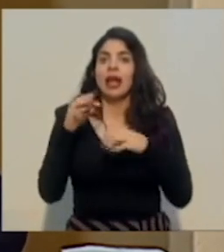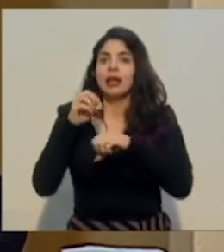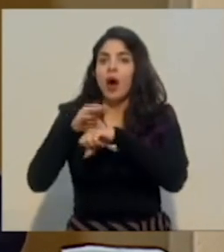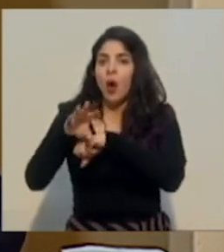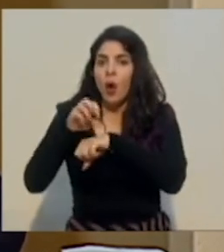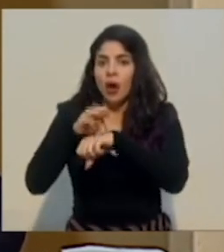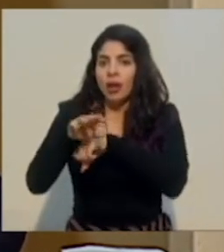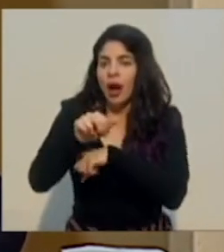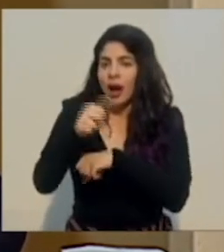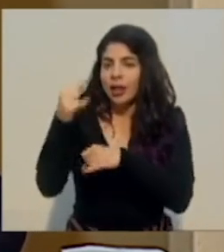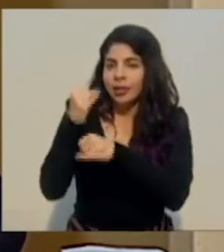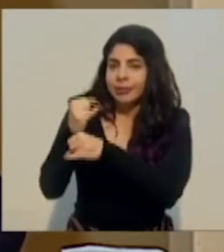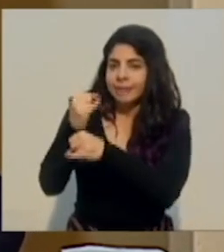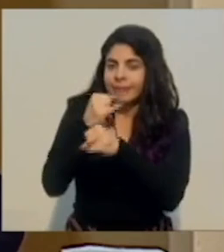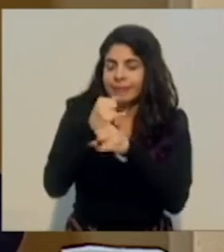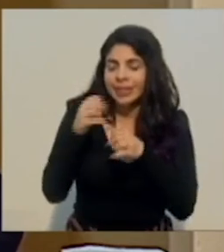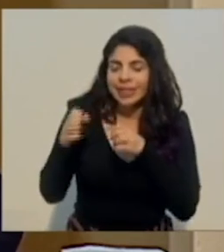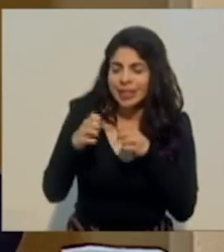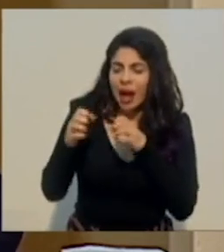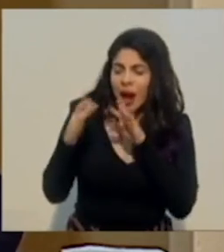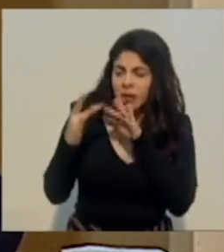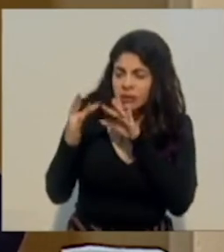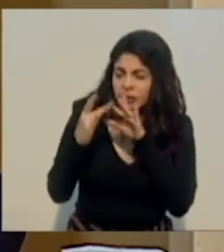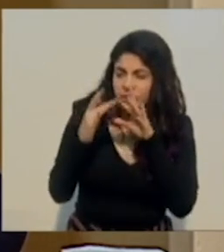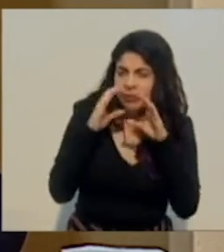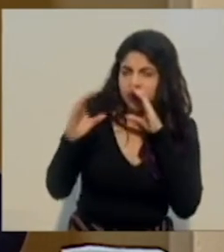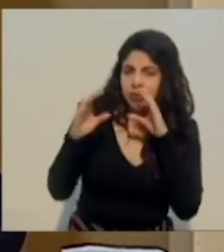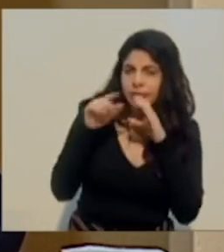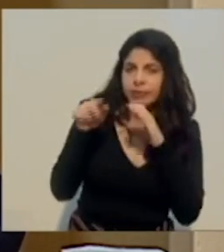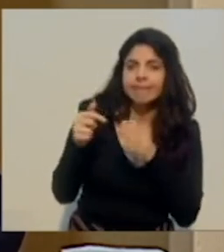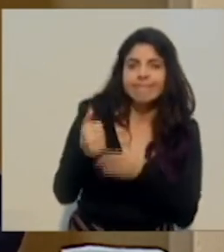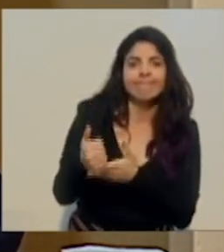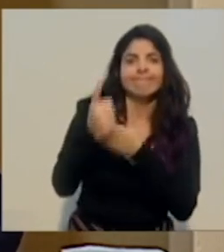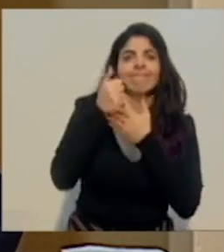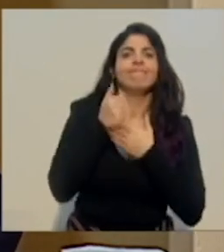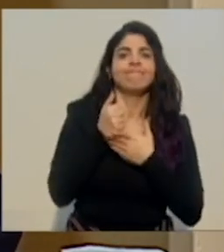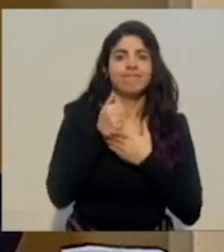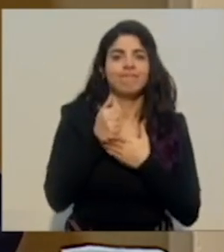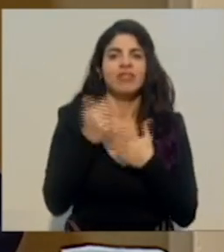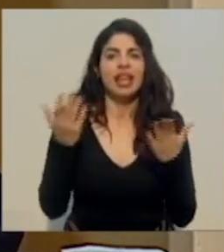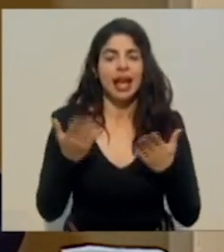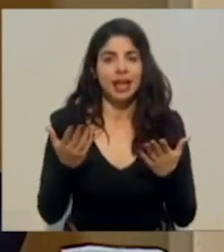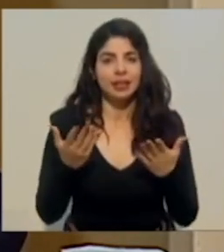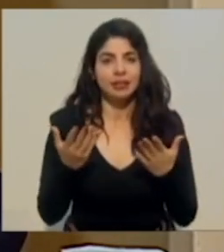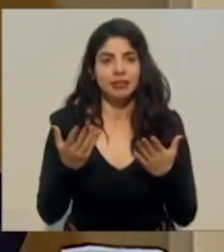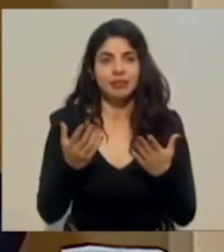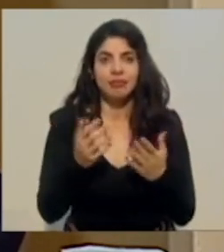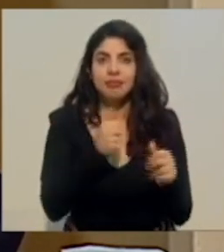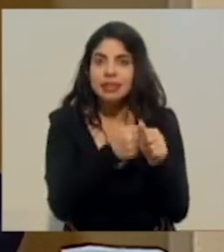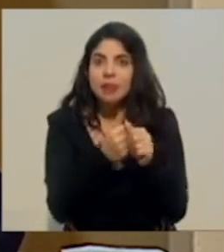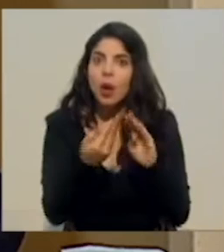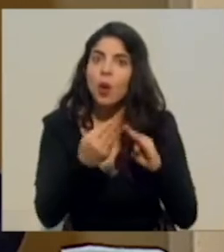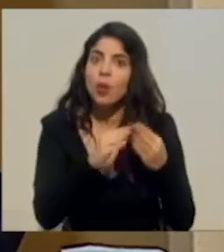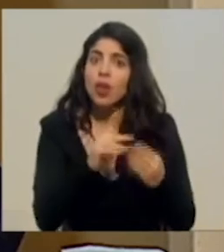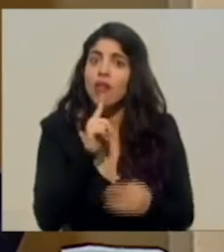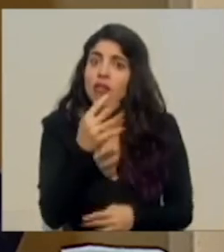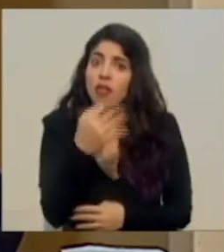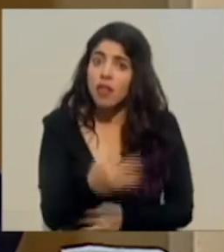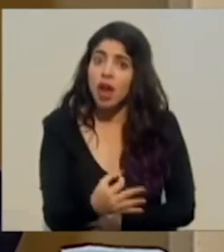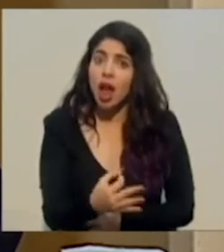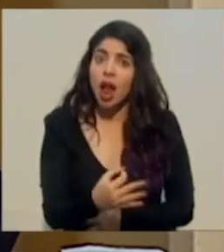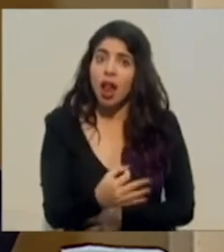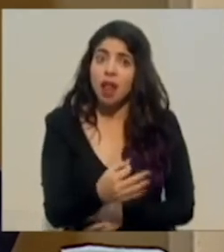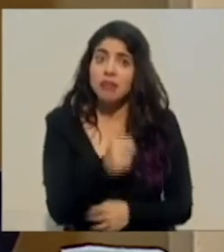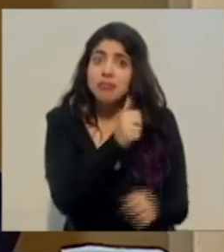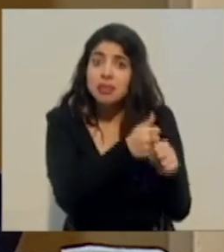comunicación que pueda llegar a nivel de la comunidad realmente, a nivel de los cantones, y que los